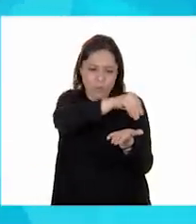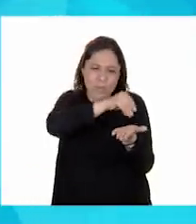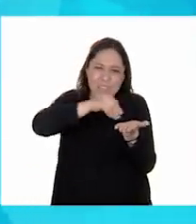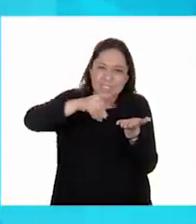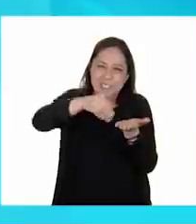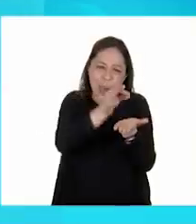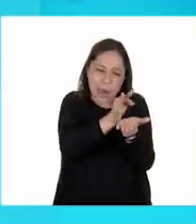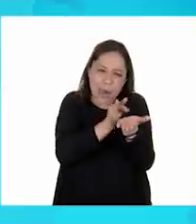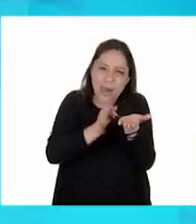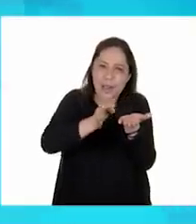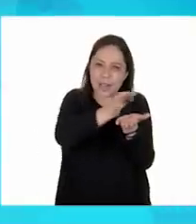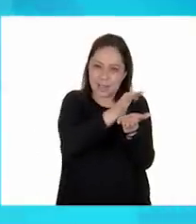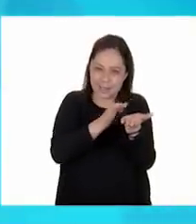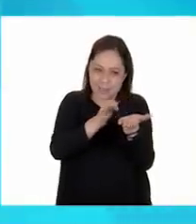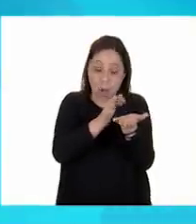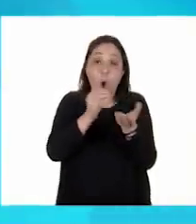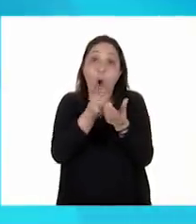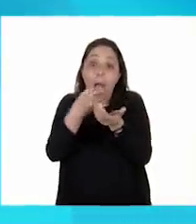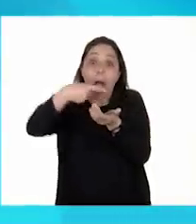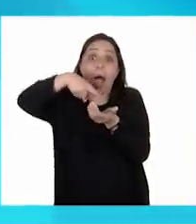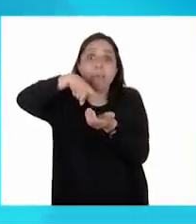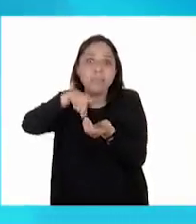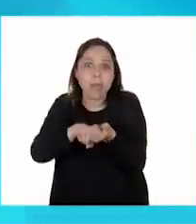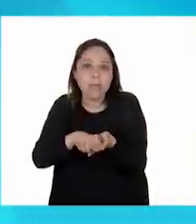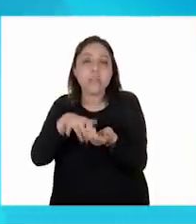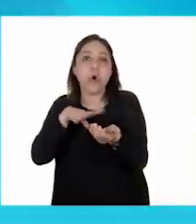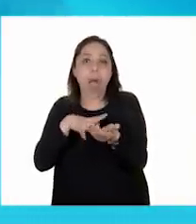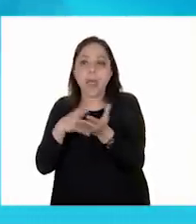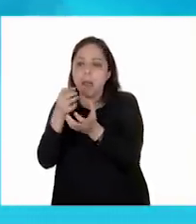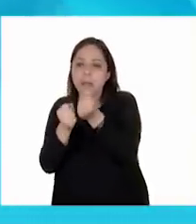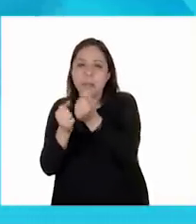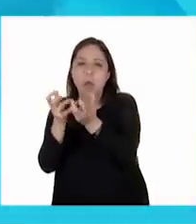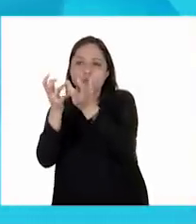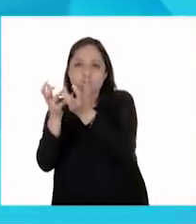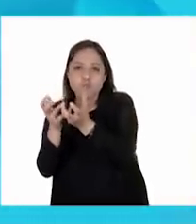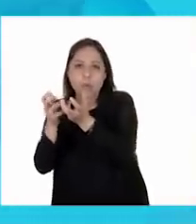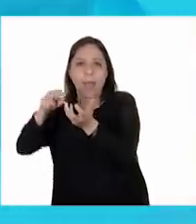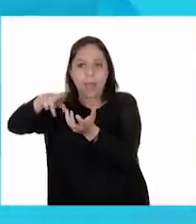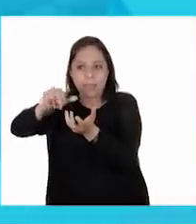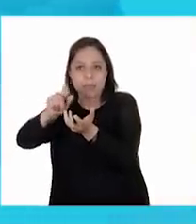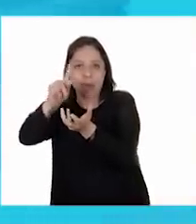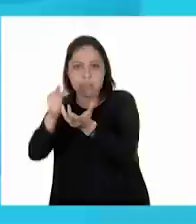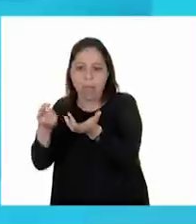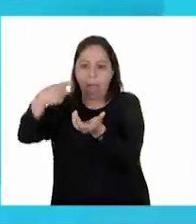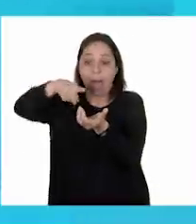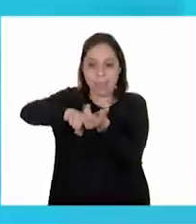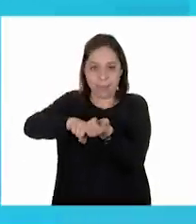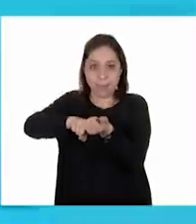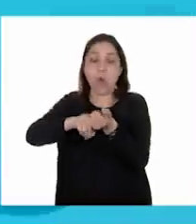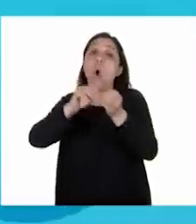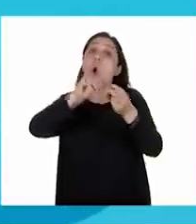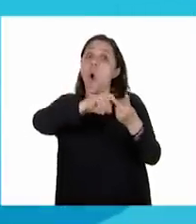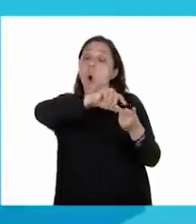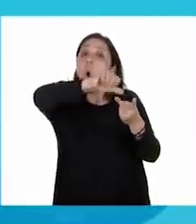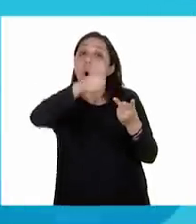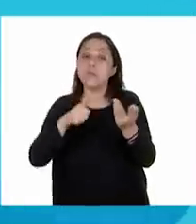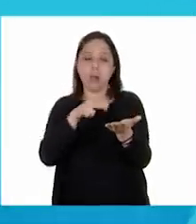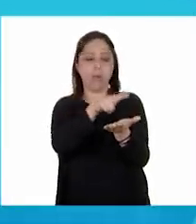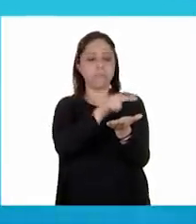otros lo rellenan de nata y otros lo pintan de color rosa.